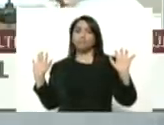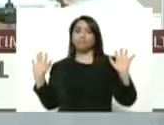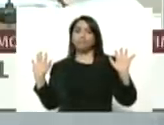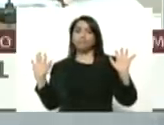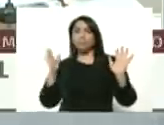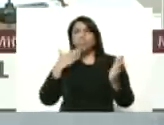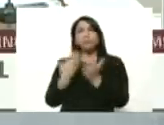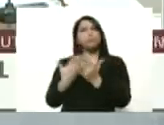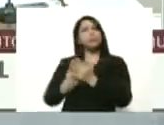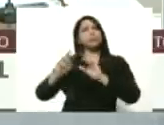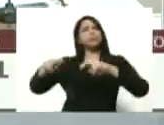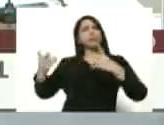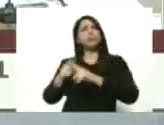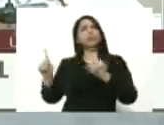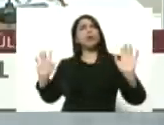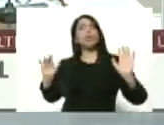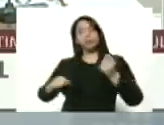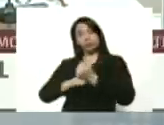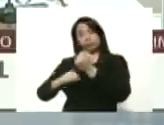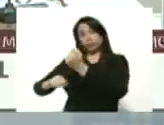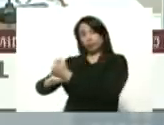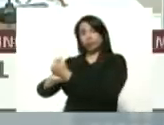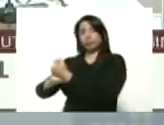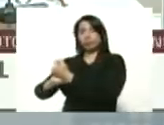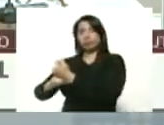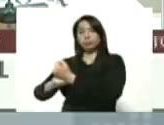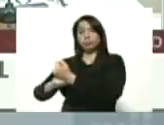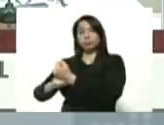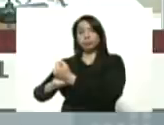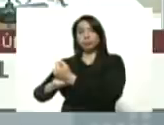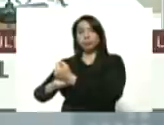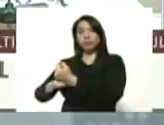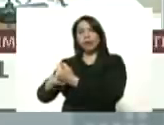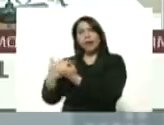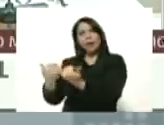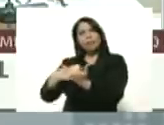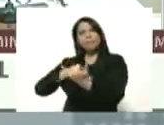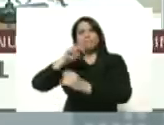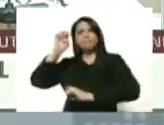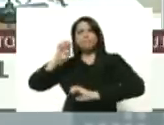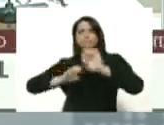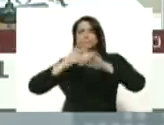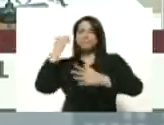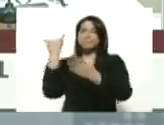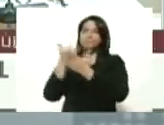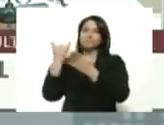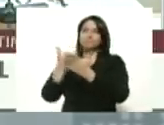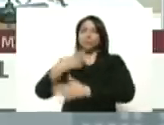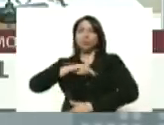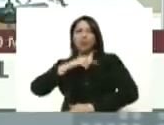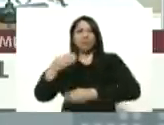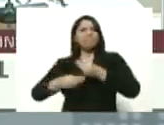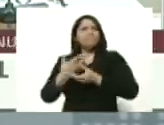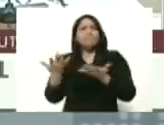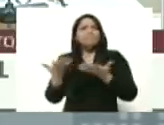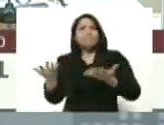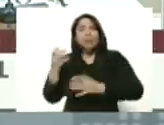propuestas nuevas para apoyar ahora estamos evaluando ¿qué estamos evaluando?